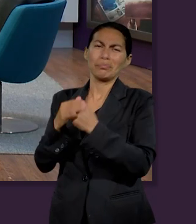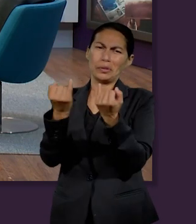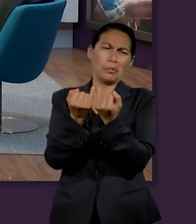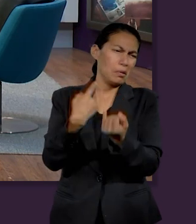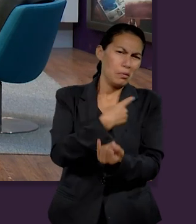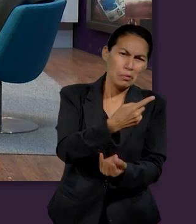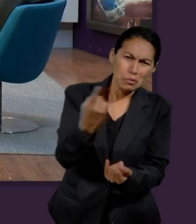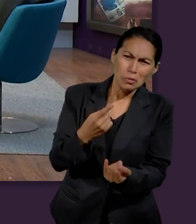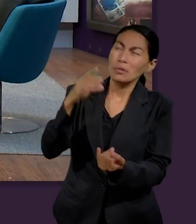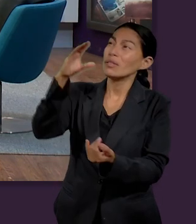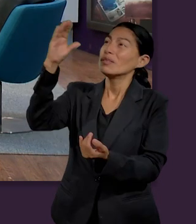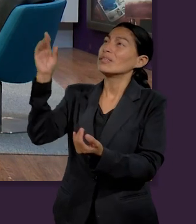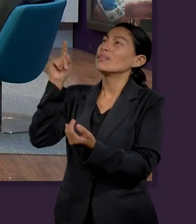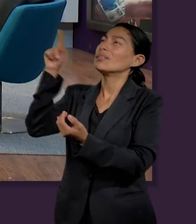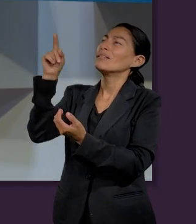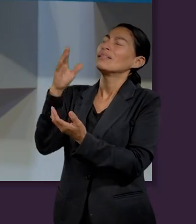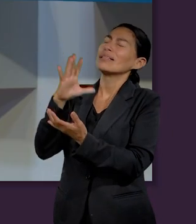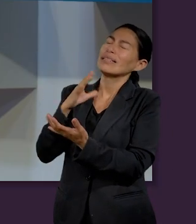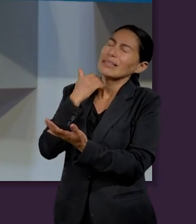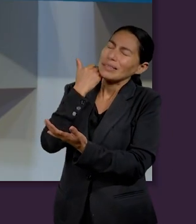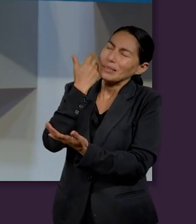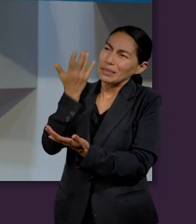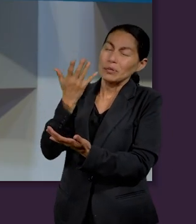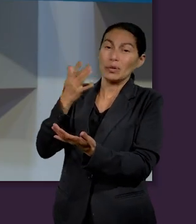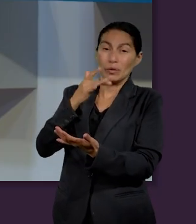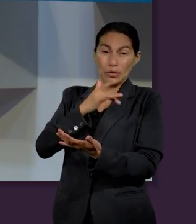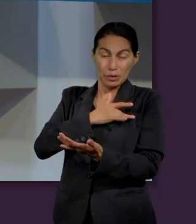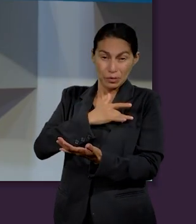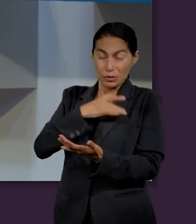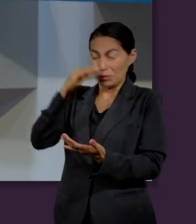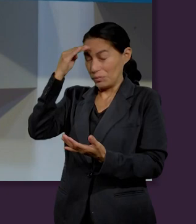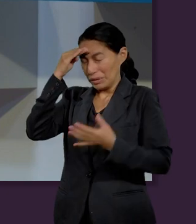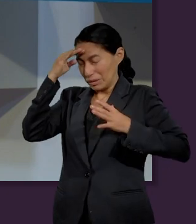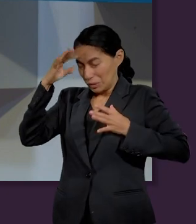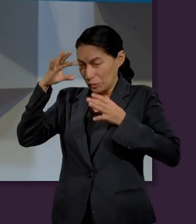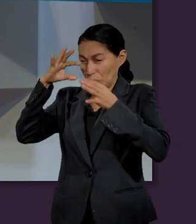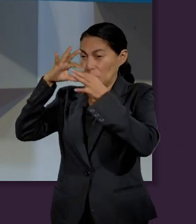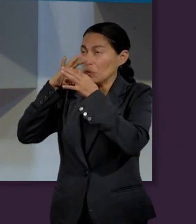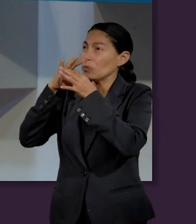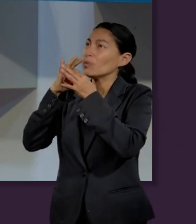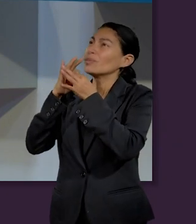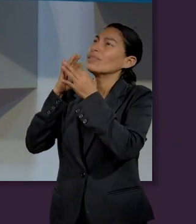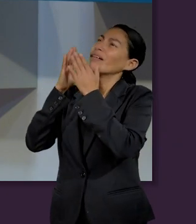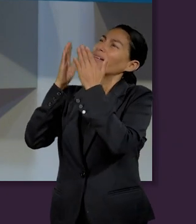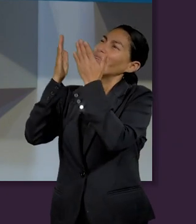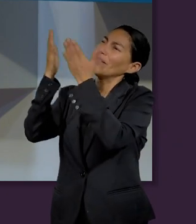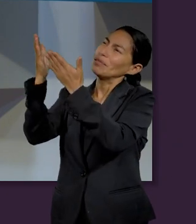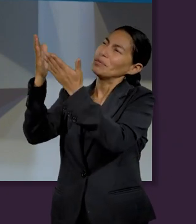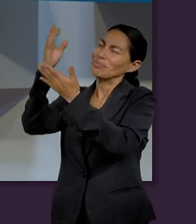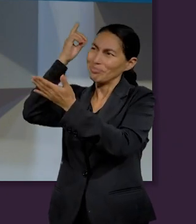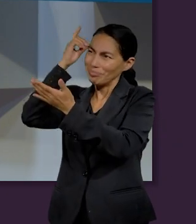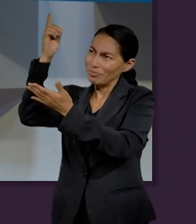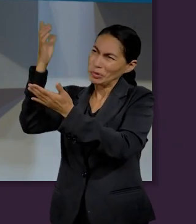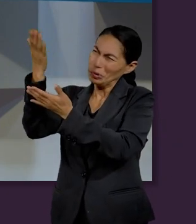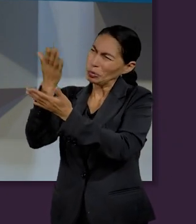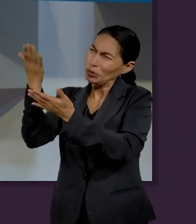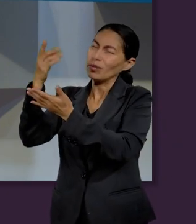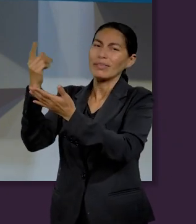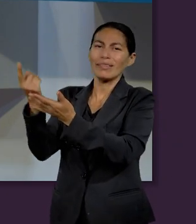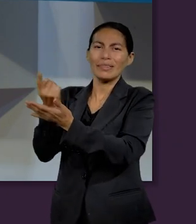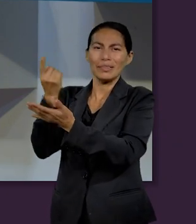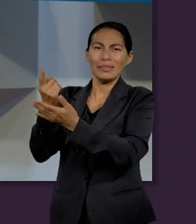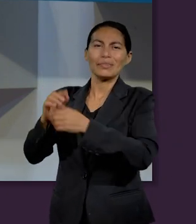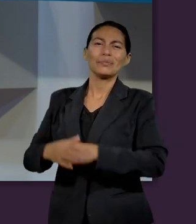nuestro tiempo, nuestra mente en las cosas que son eternas. Vamos en este momento con nuestro